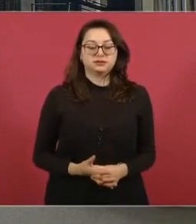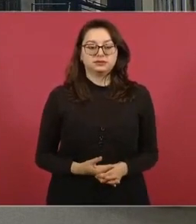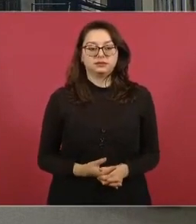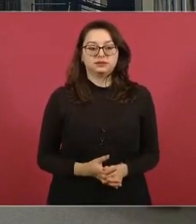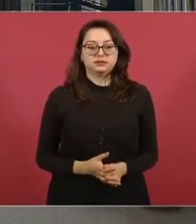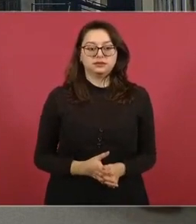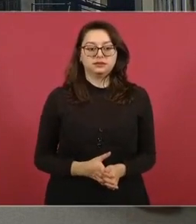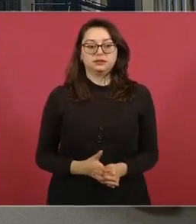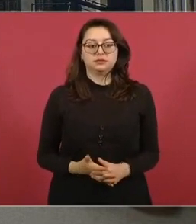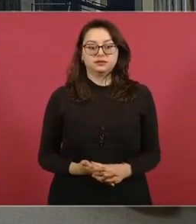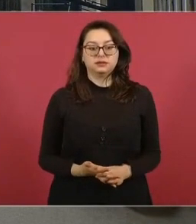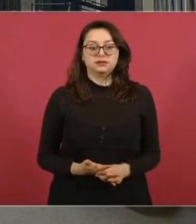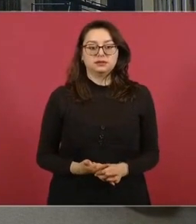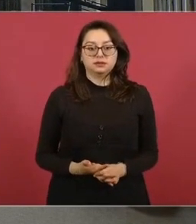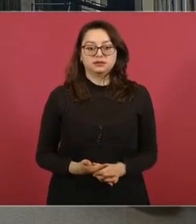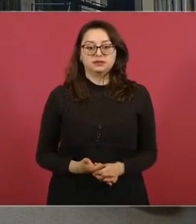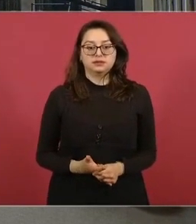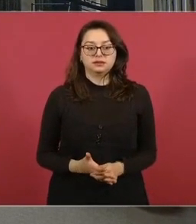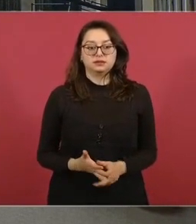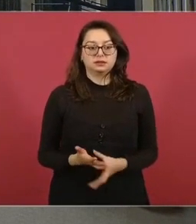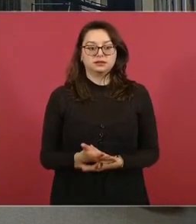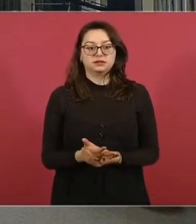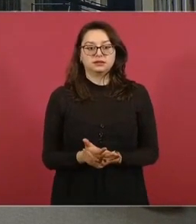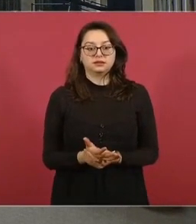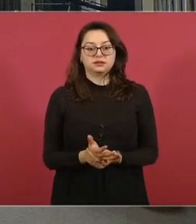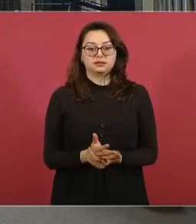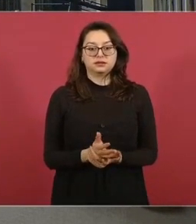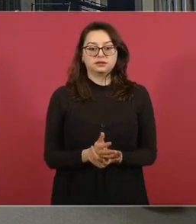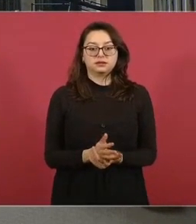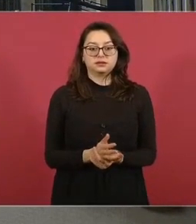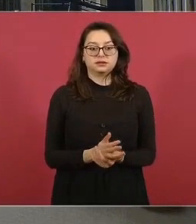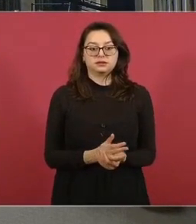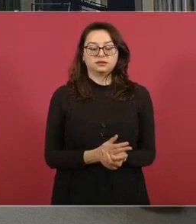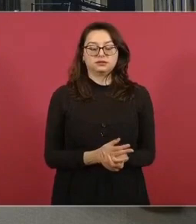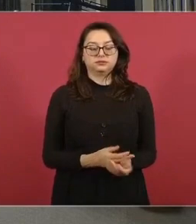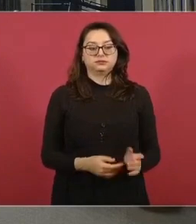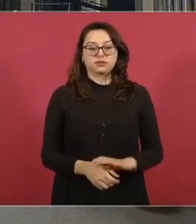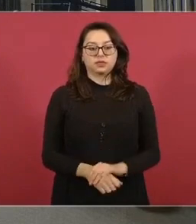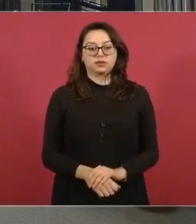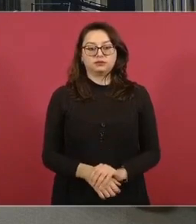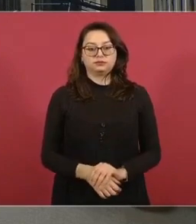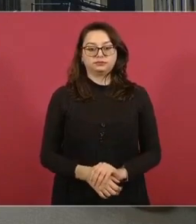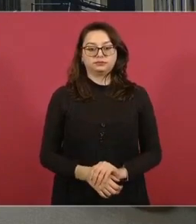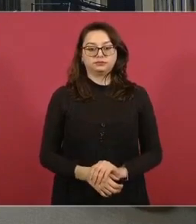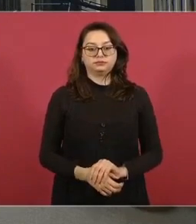a ver las vacunas infórmalo su término general